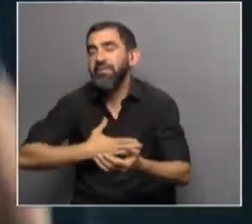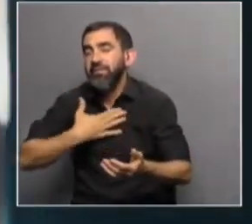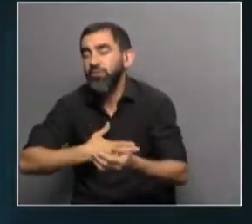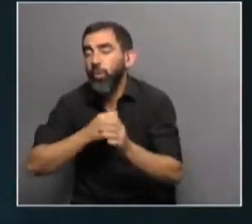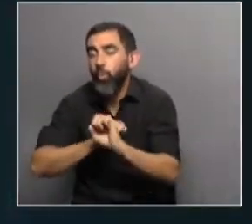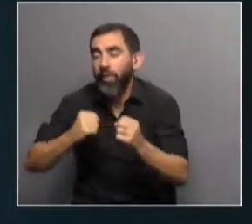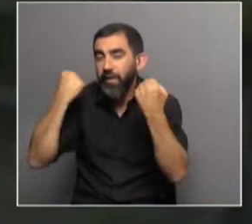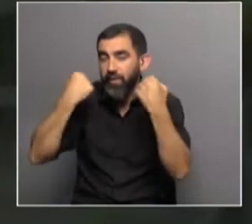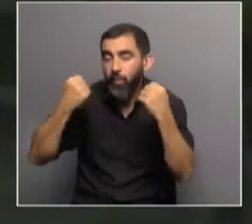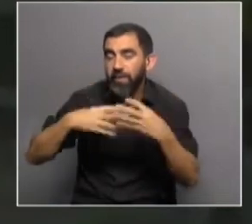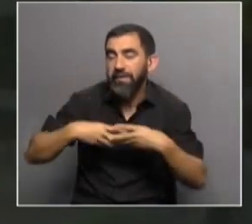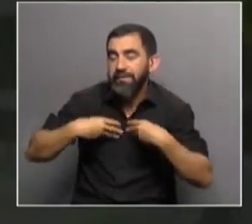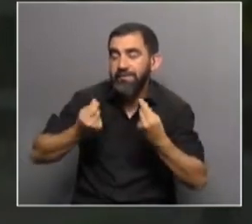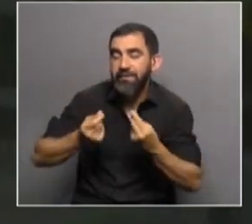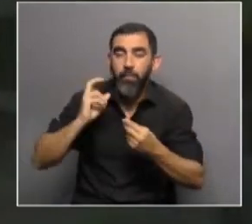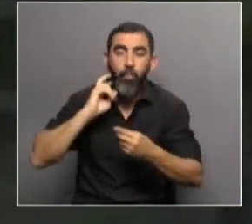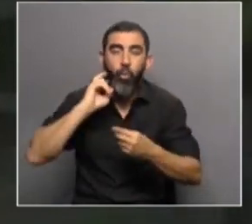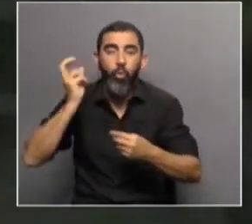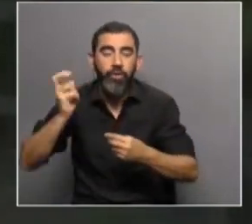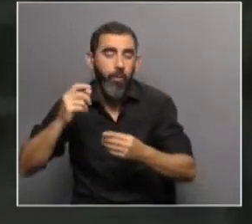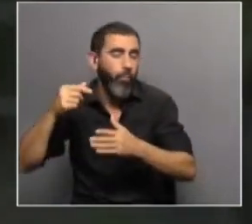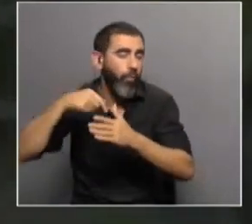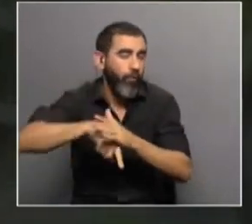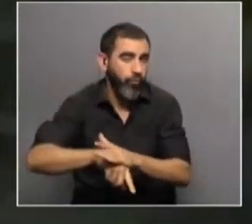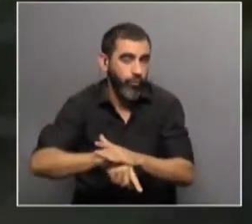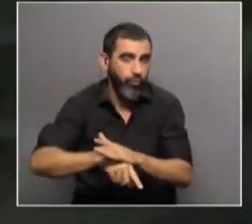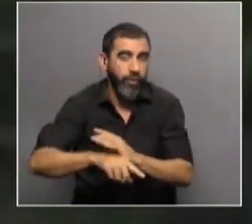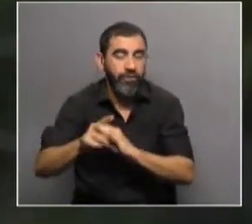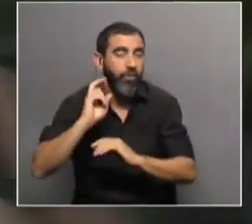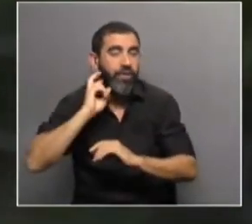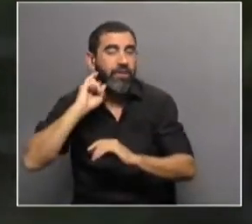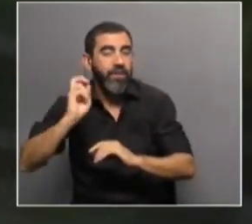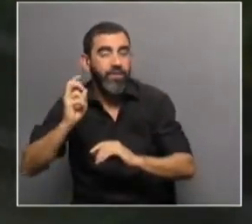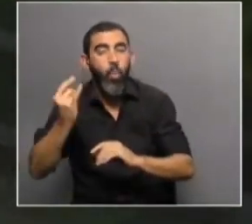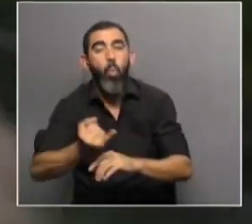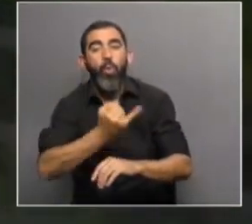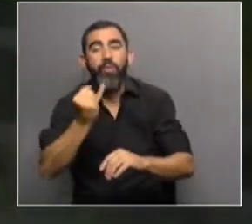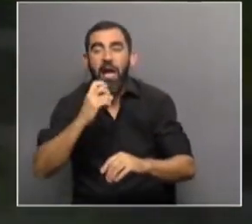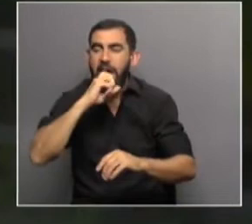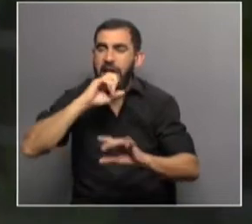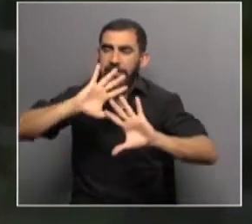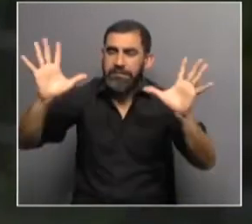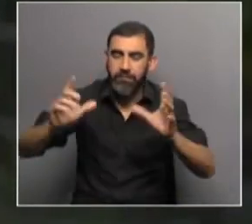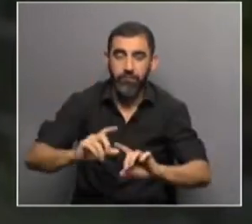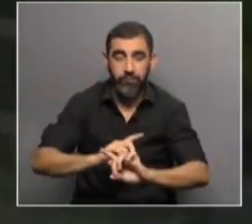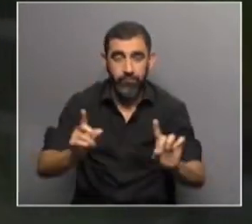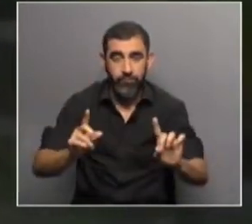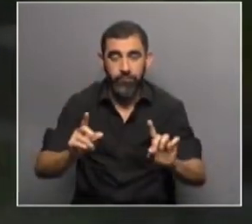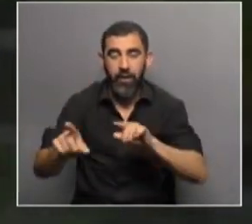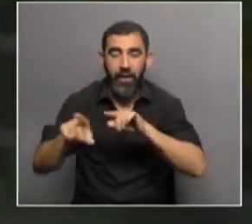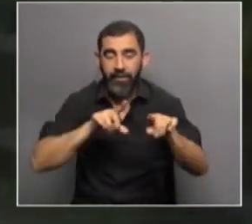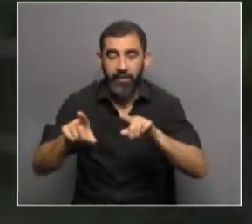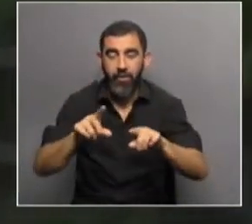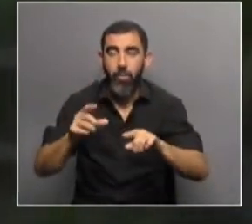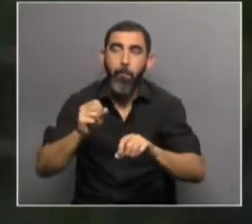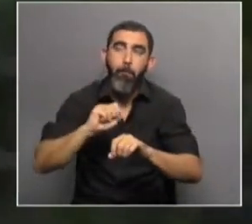tener el deportista en relación a un estrés crónico. Y el burnout no es un estrés que pasó de un día, se enojó con el entrenador, tuvo un